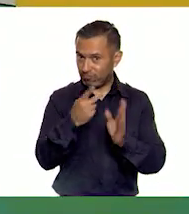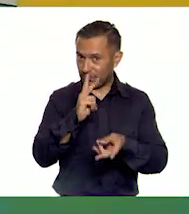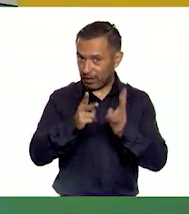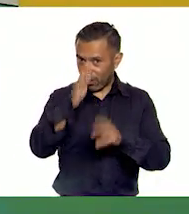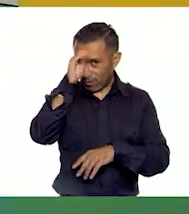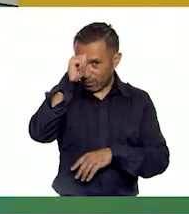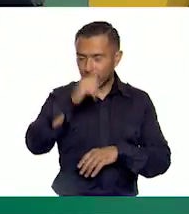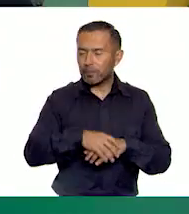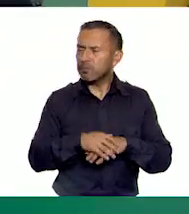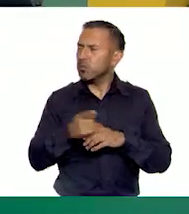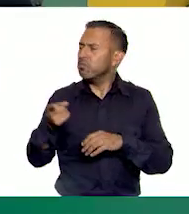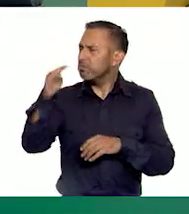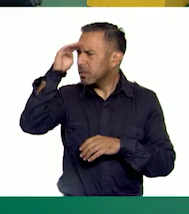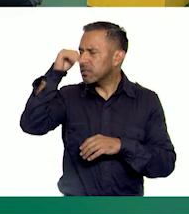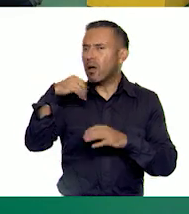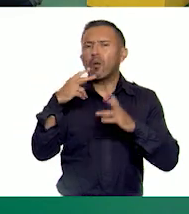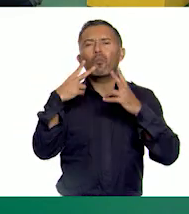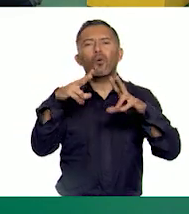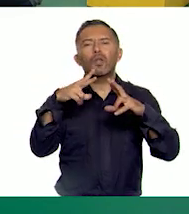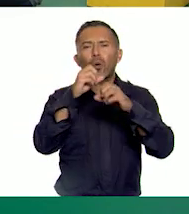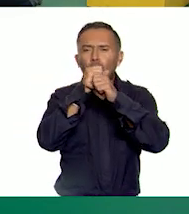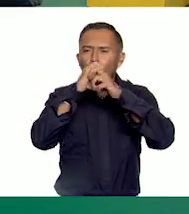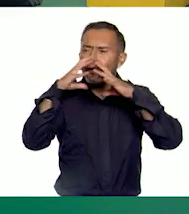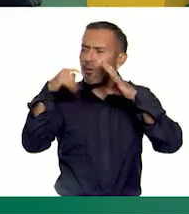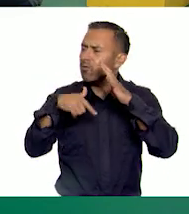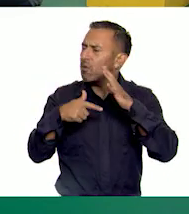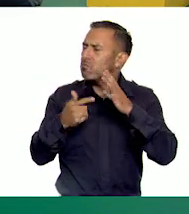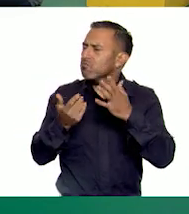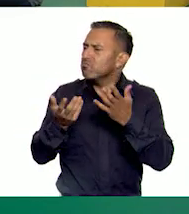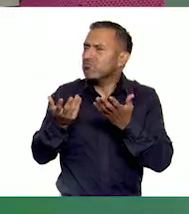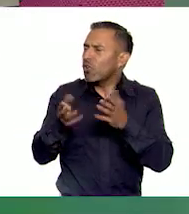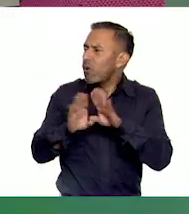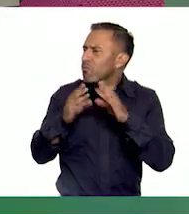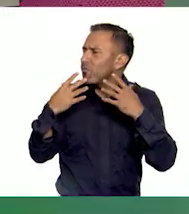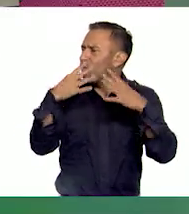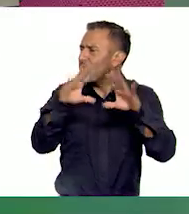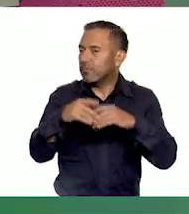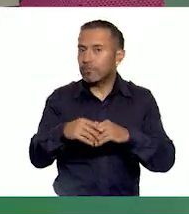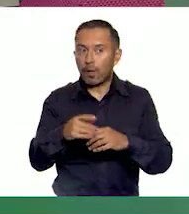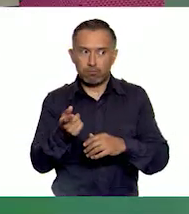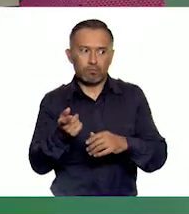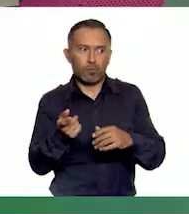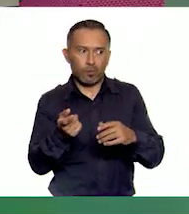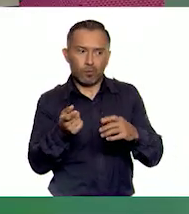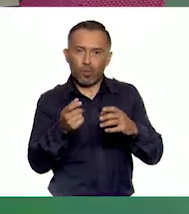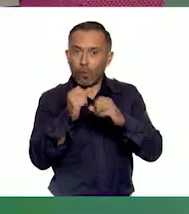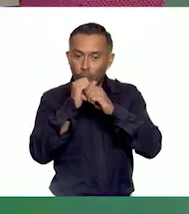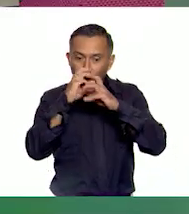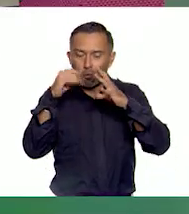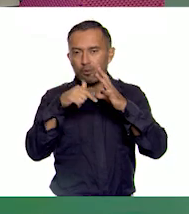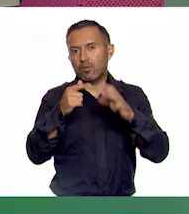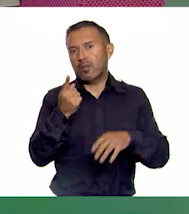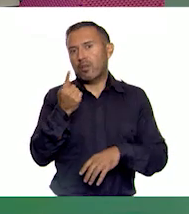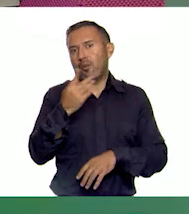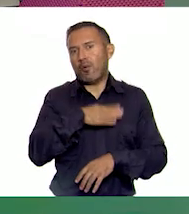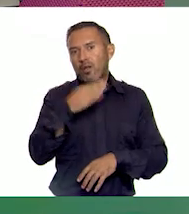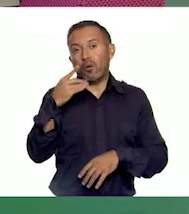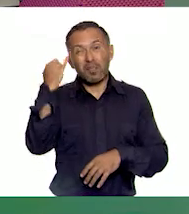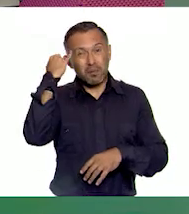que lo podríamos practicar el boliglobo? Bueno, qué bueno para empezar, ¿qué es con un globo? Porque un balón podría romper muchas cosas.